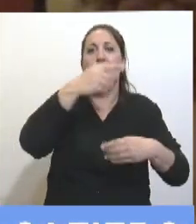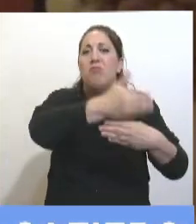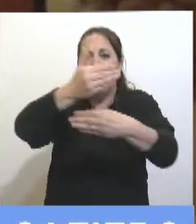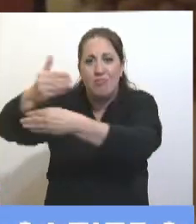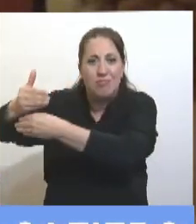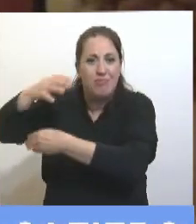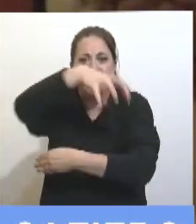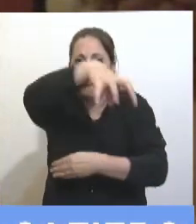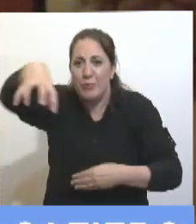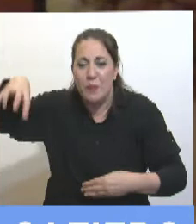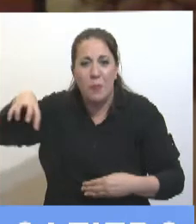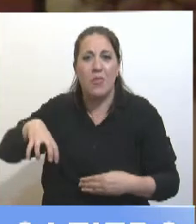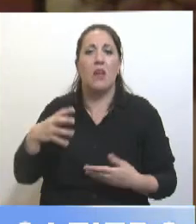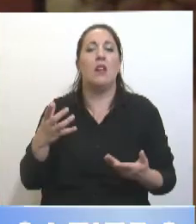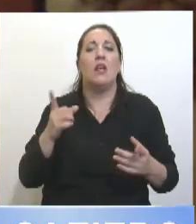Que trajimos,